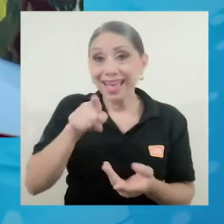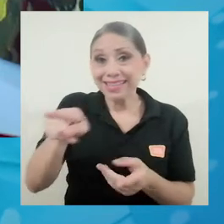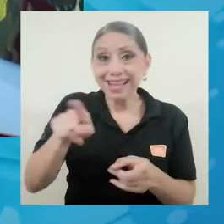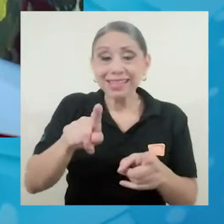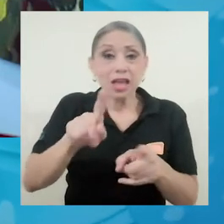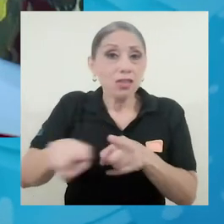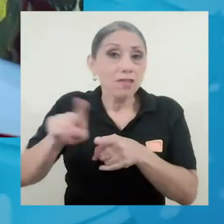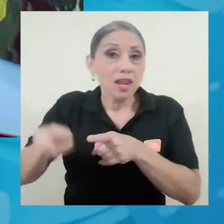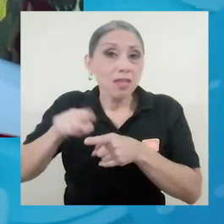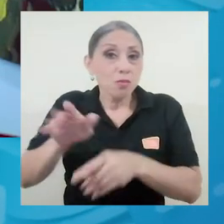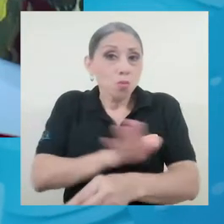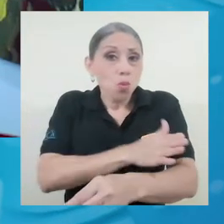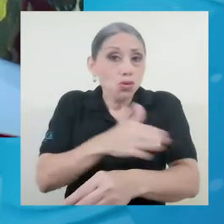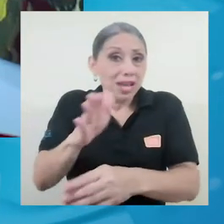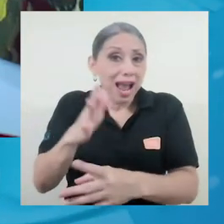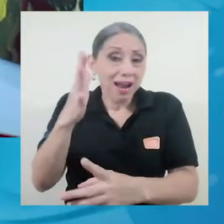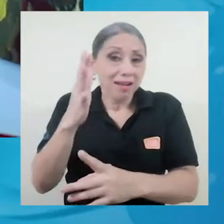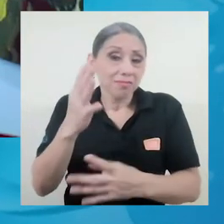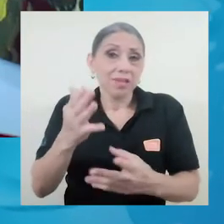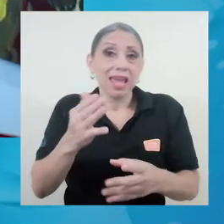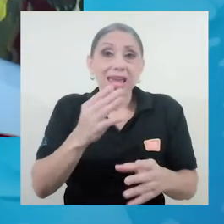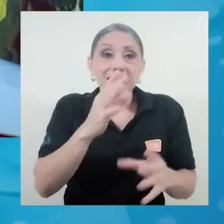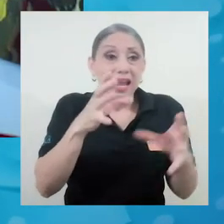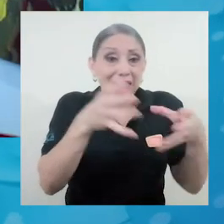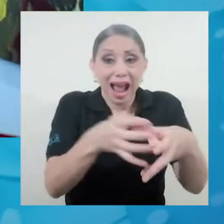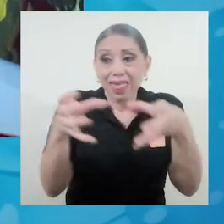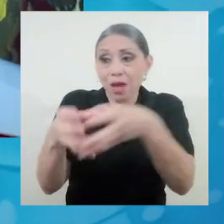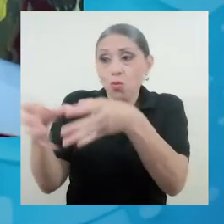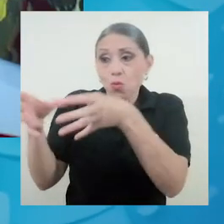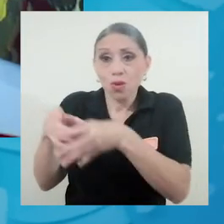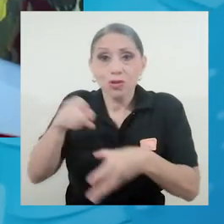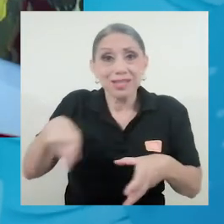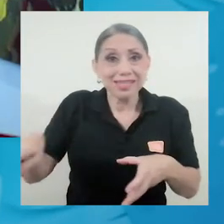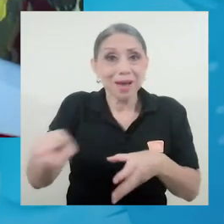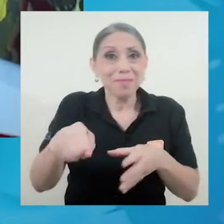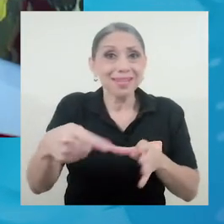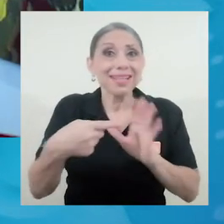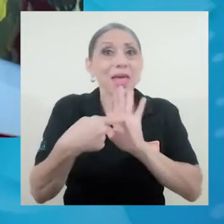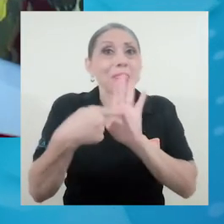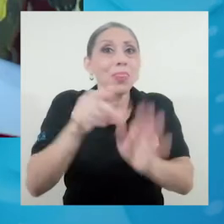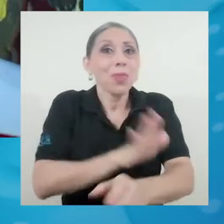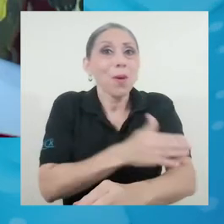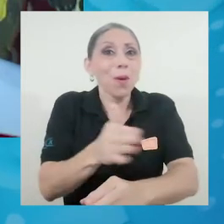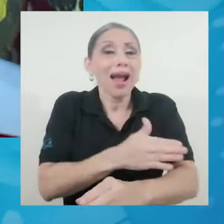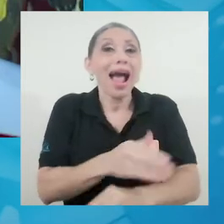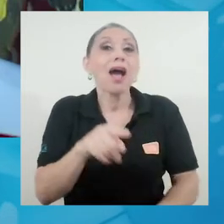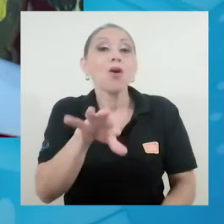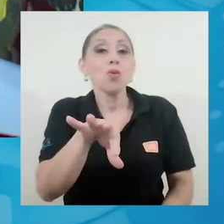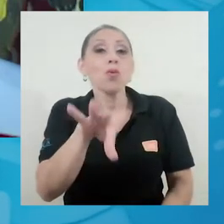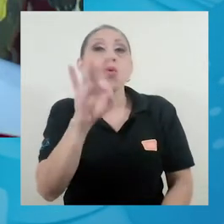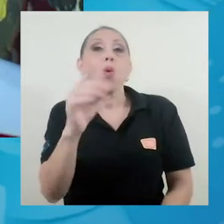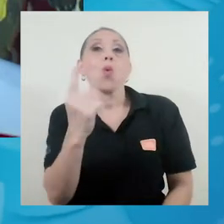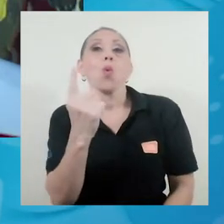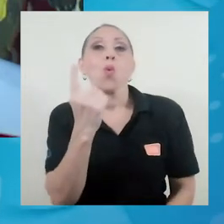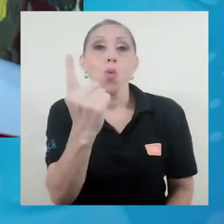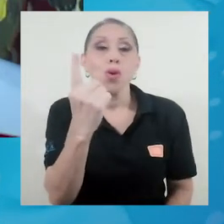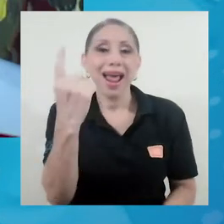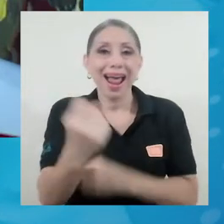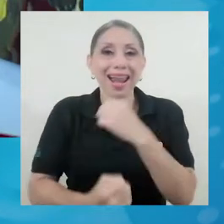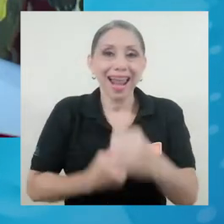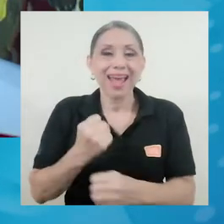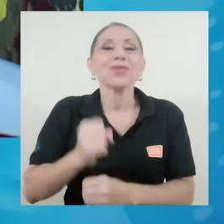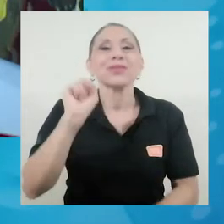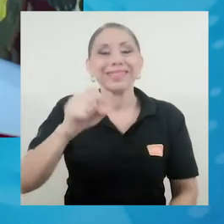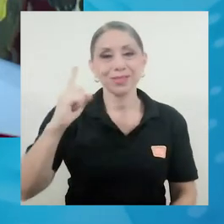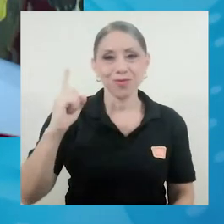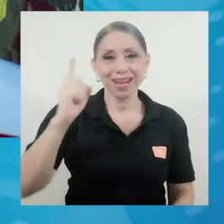las obras que toca cada año, cada uno de los ensambles de la escuela, una al año es obligatoria.